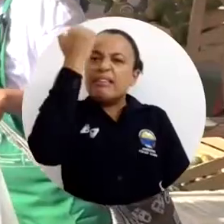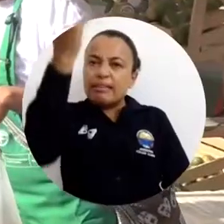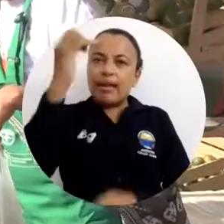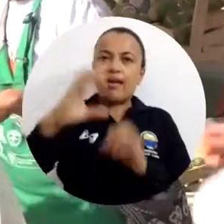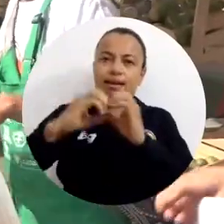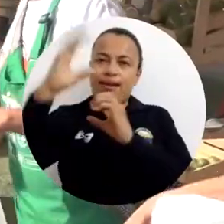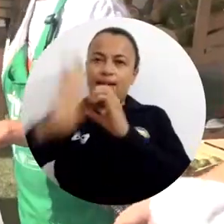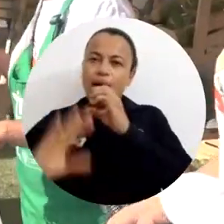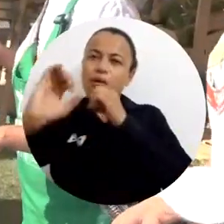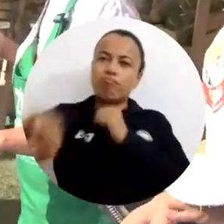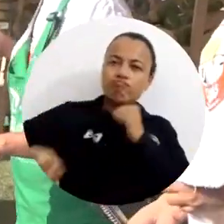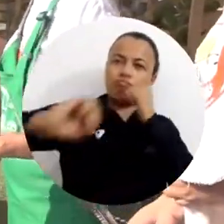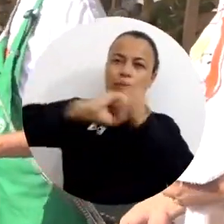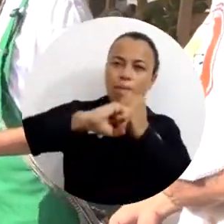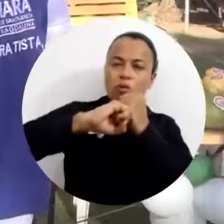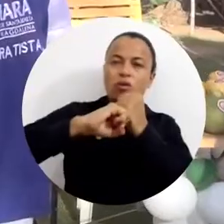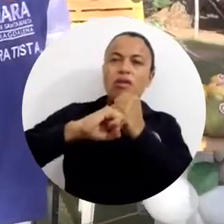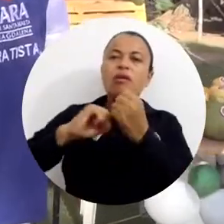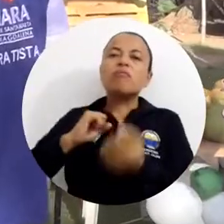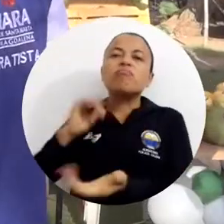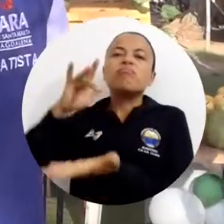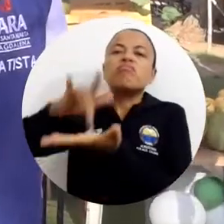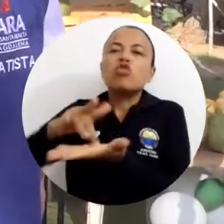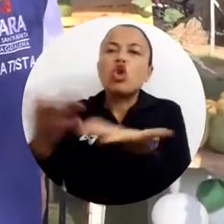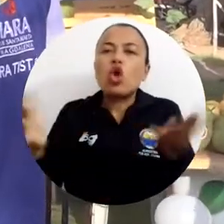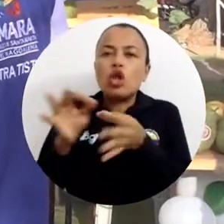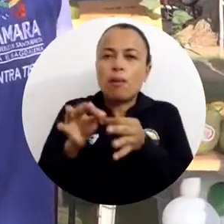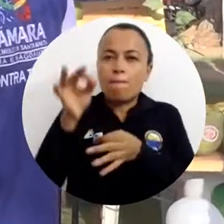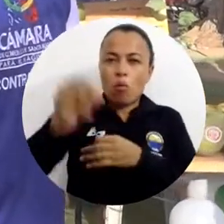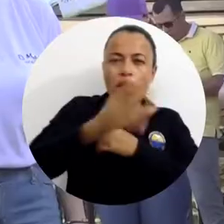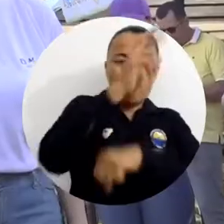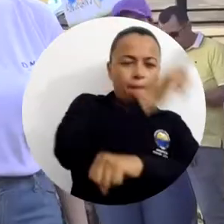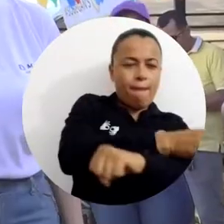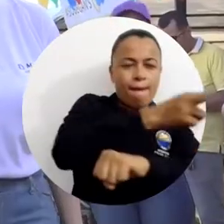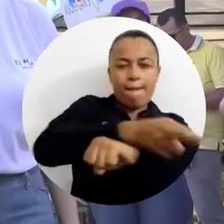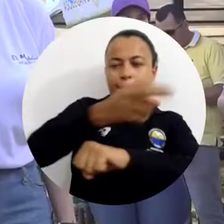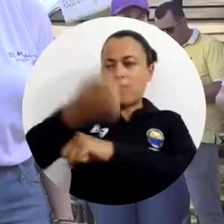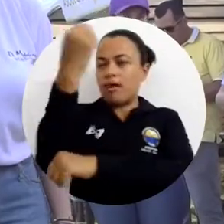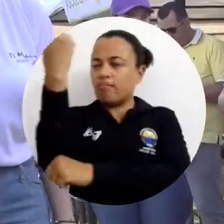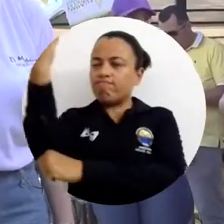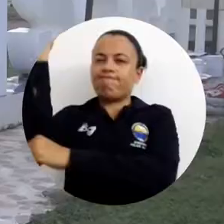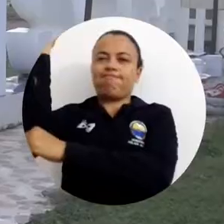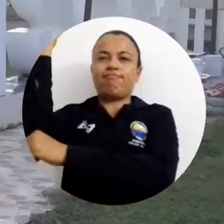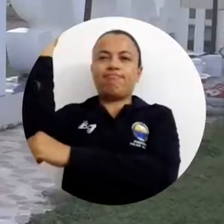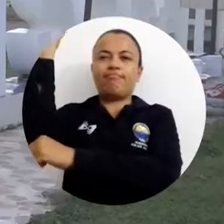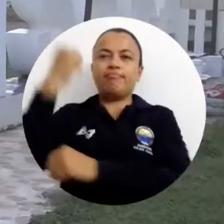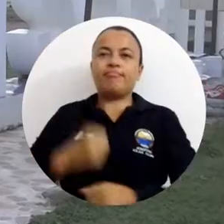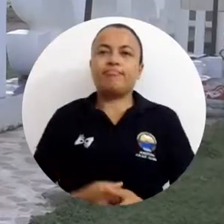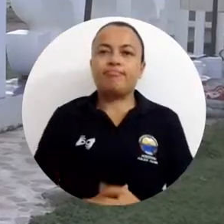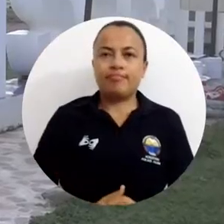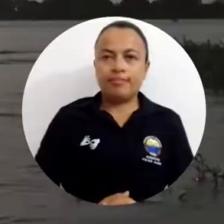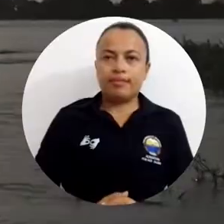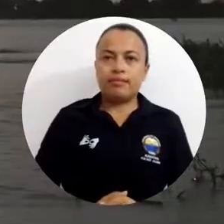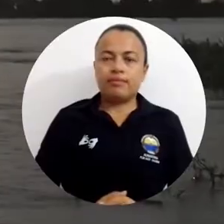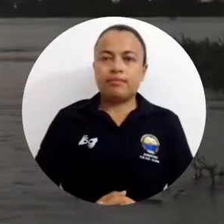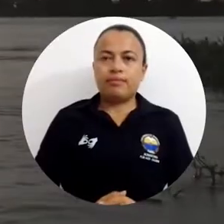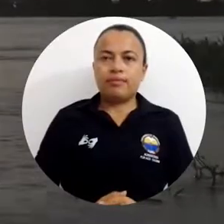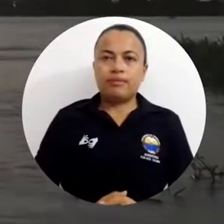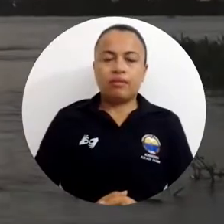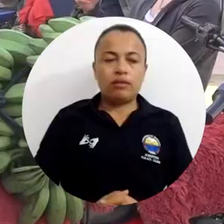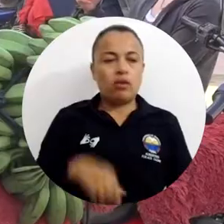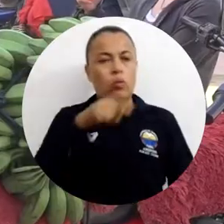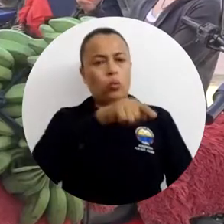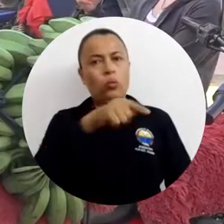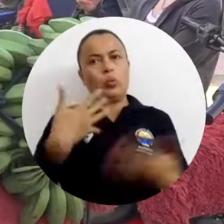Esta iniciativa que se realiza de la mano con la Cámara de Comercio de Santa Marta, en esta oportunidad llegó hasta el municipio de San Sebastián de